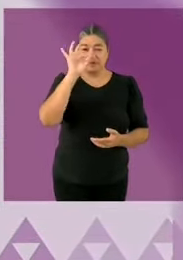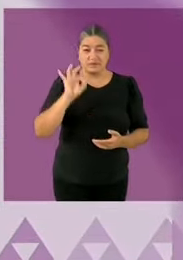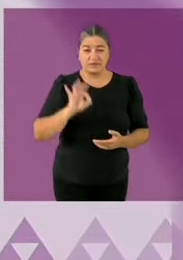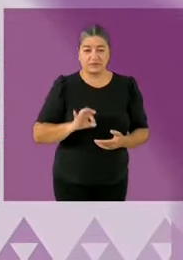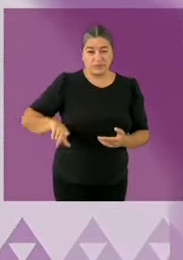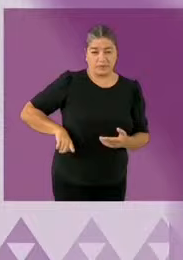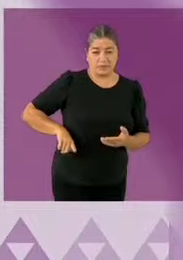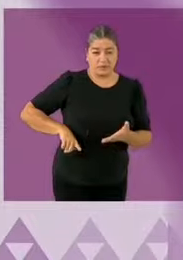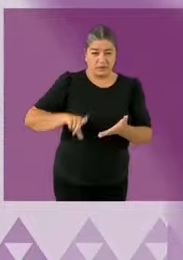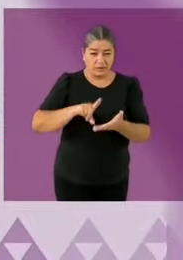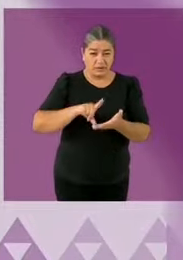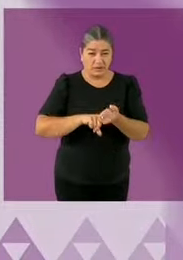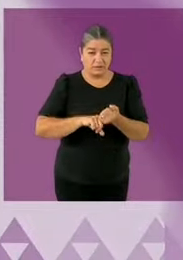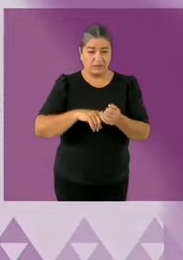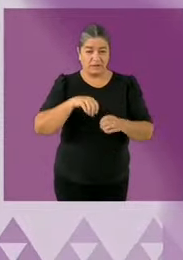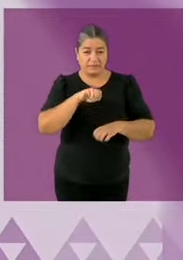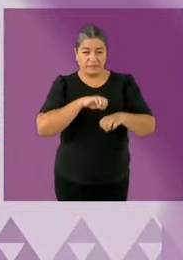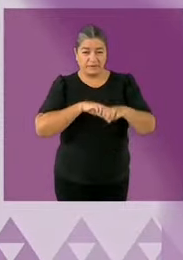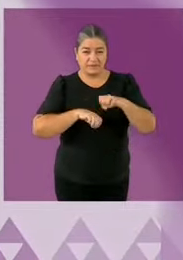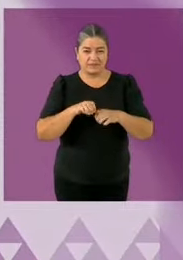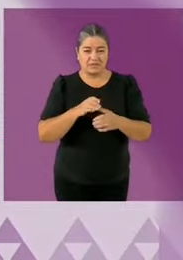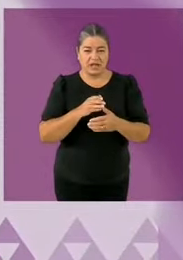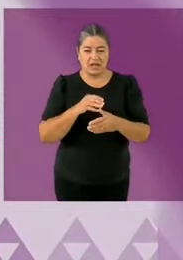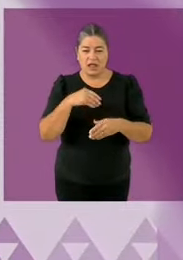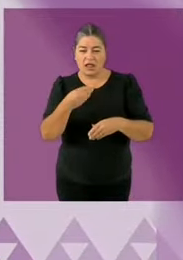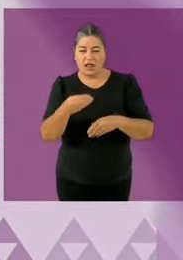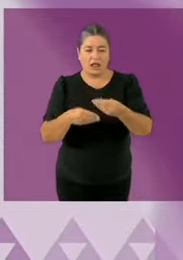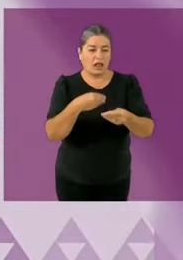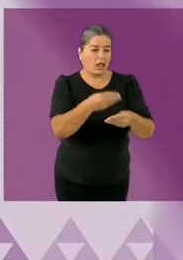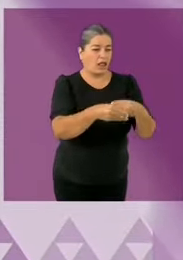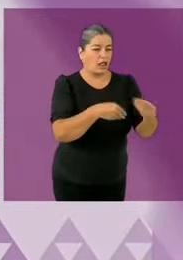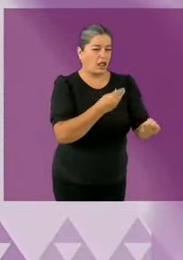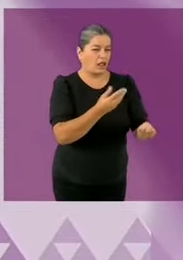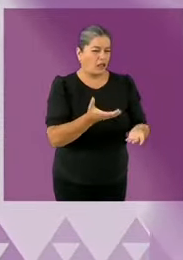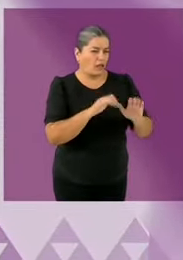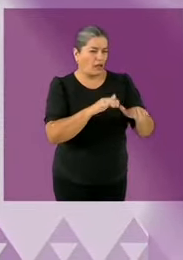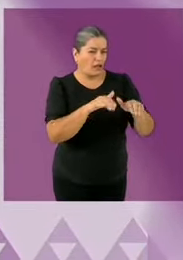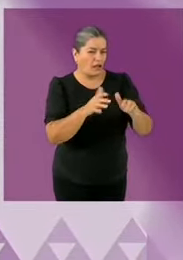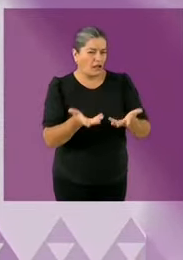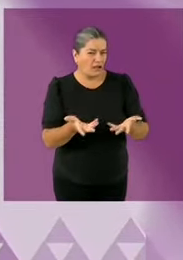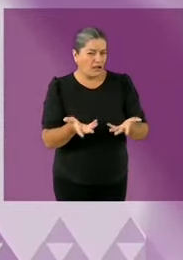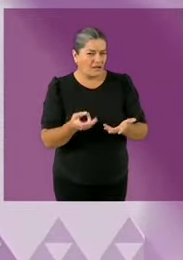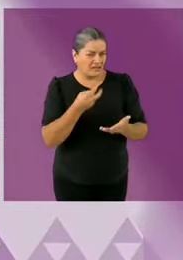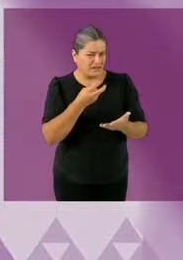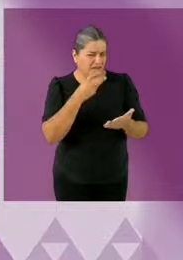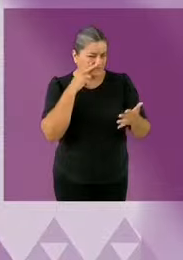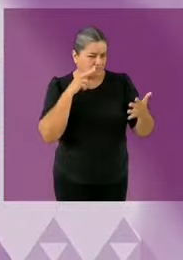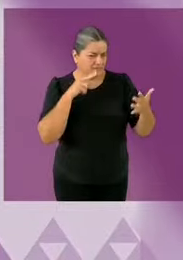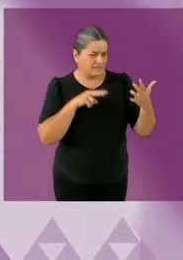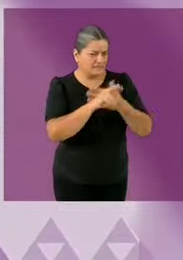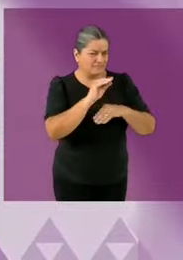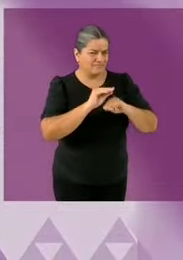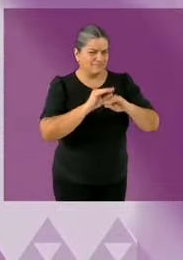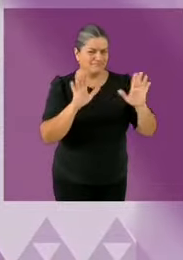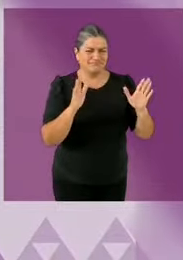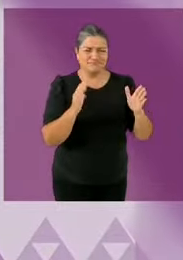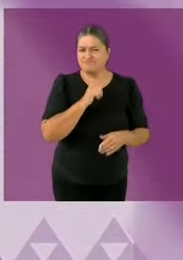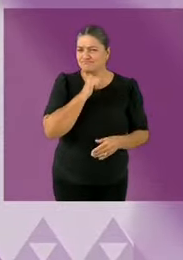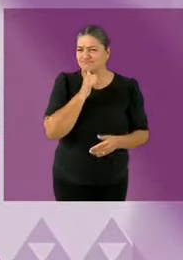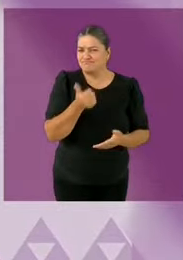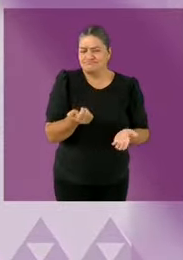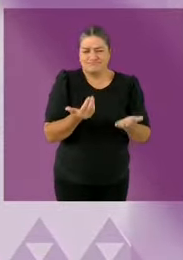hay autoridad moral. Lo que hay que hacer es construir un sistema de rendición de cuentas verdaderamente al servicio de las y de los ciudadanos.